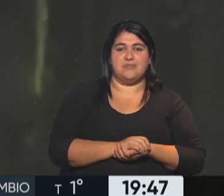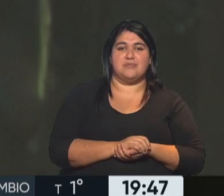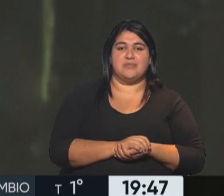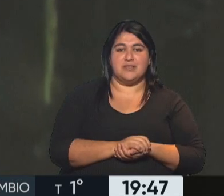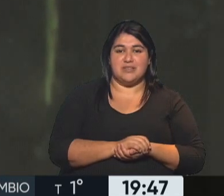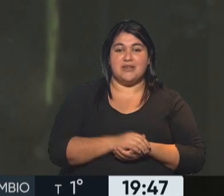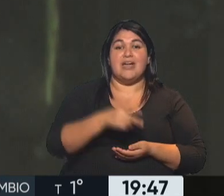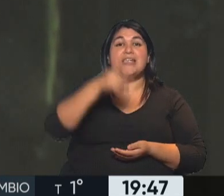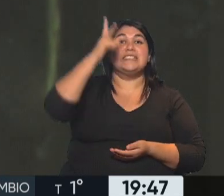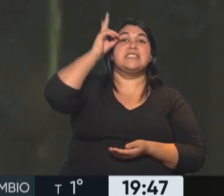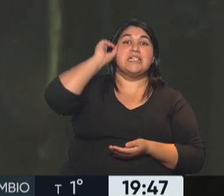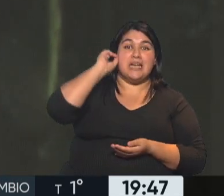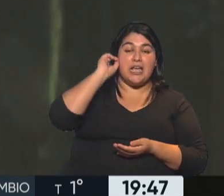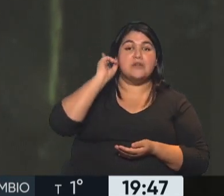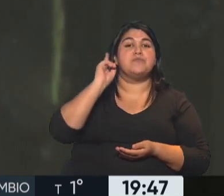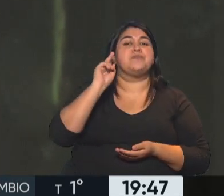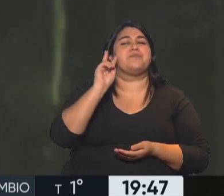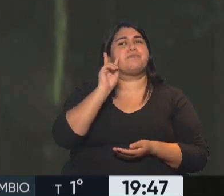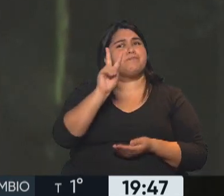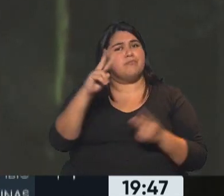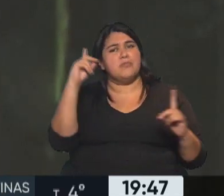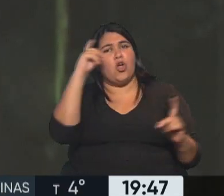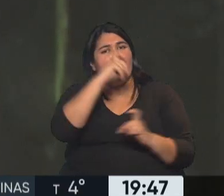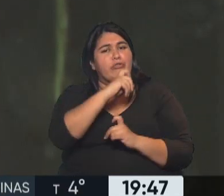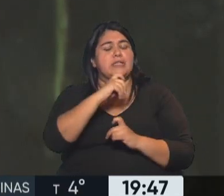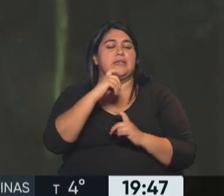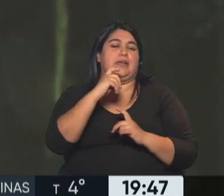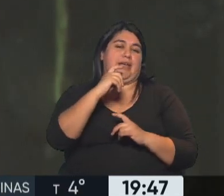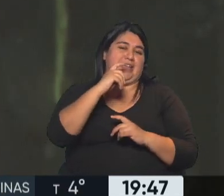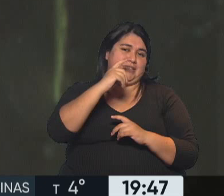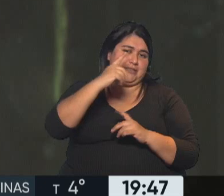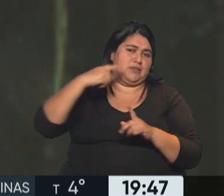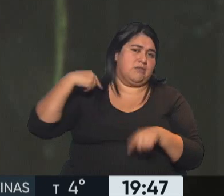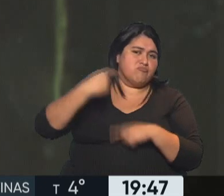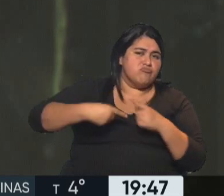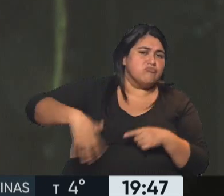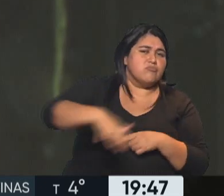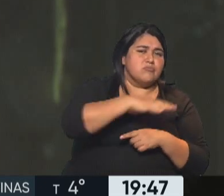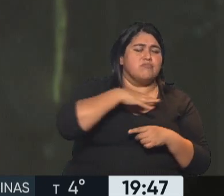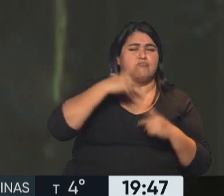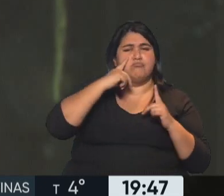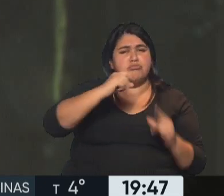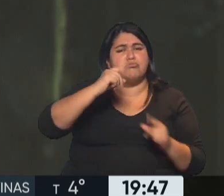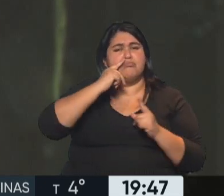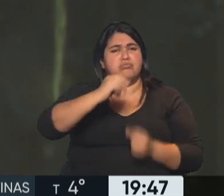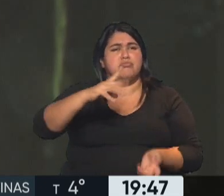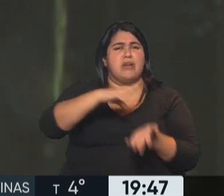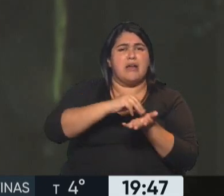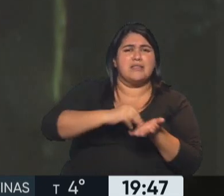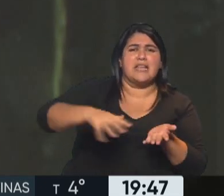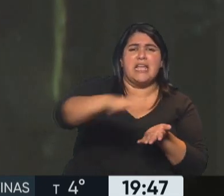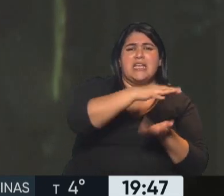Nos vamos a ir a Chile, porque el conflicto por los reclamos mapuches históricos, reclamos que tienen que ver con las tierras, por supuesto,